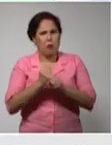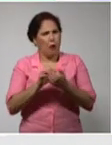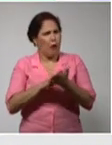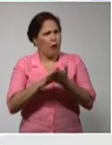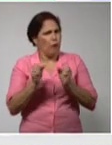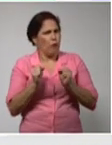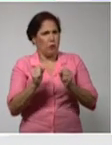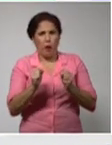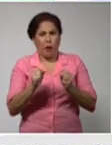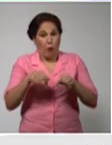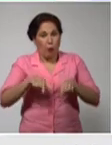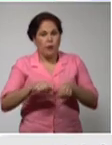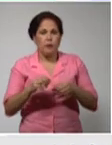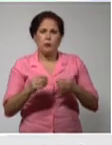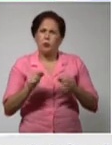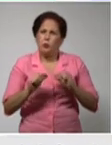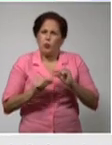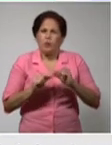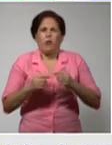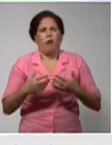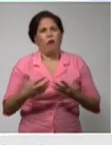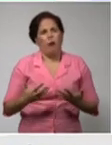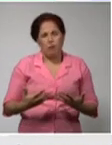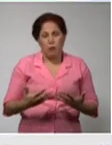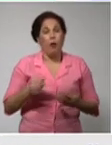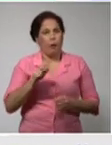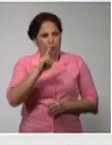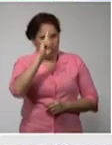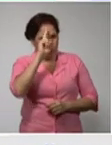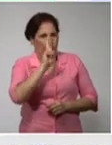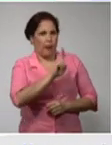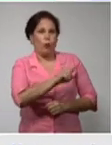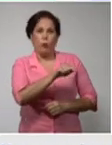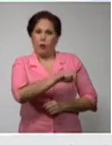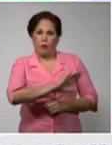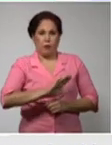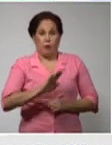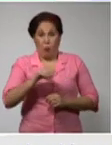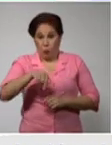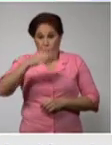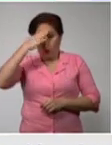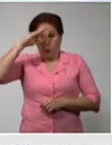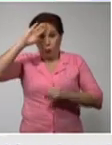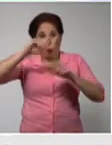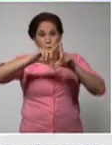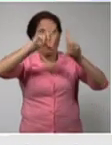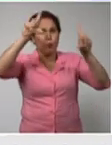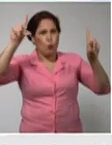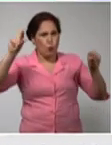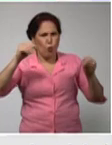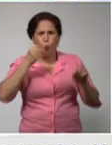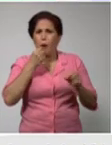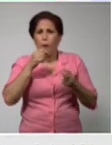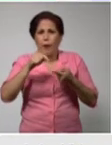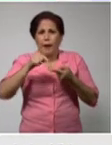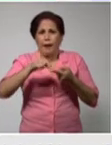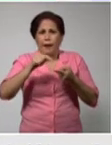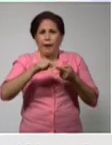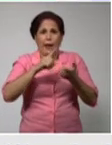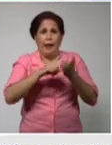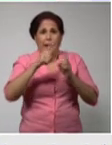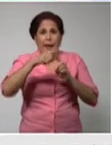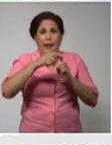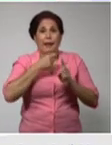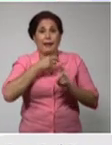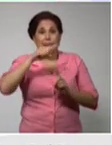voy y en definitiva hoy tenemos la posibilidad en Cuba de realizar el test de antígeno que da resultados